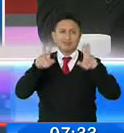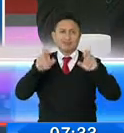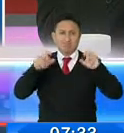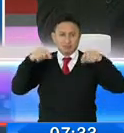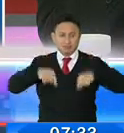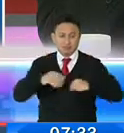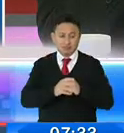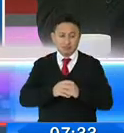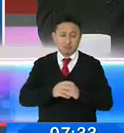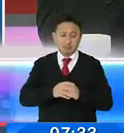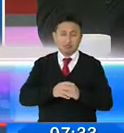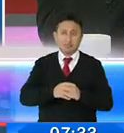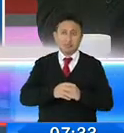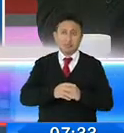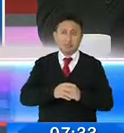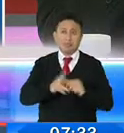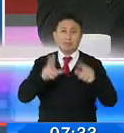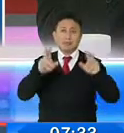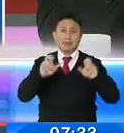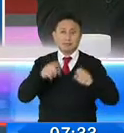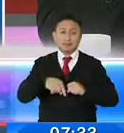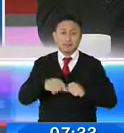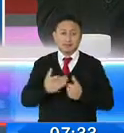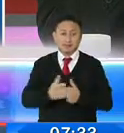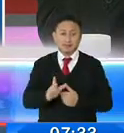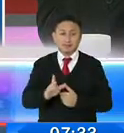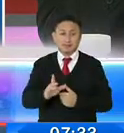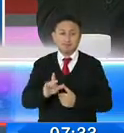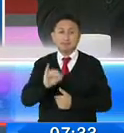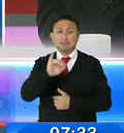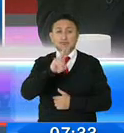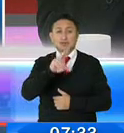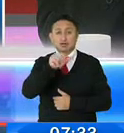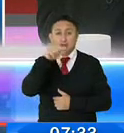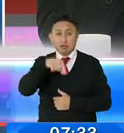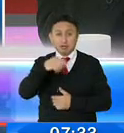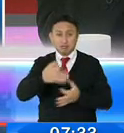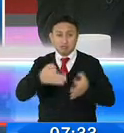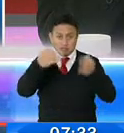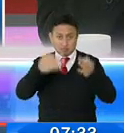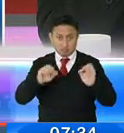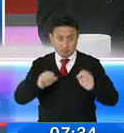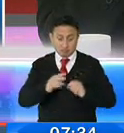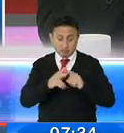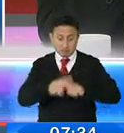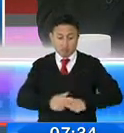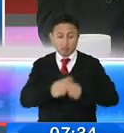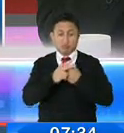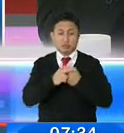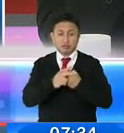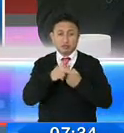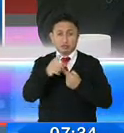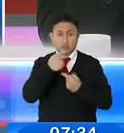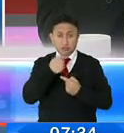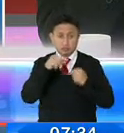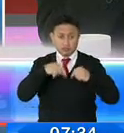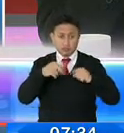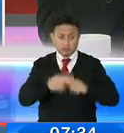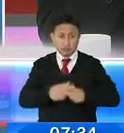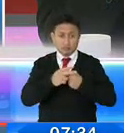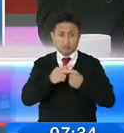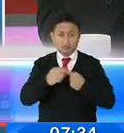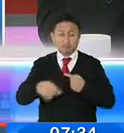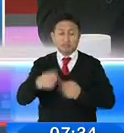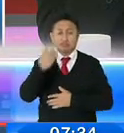que están alrededor de esta formalización del IVA, los servicios digitales, que empezará a regir, como usted bien mencionaba, a